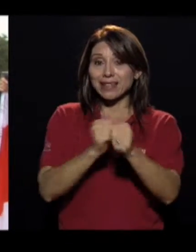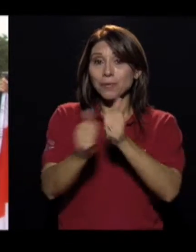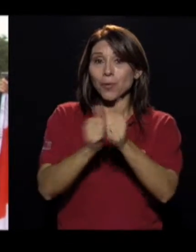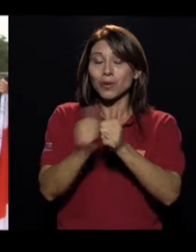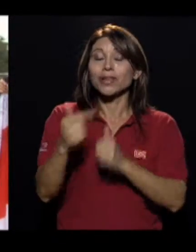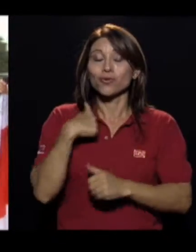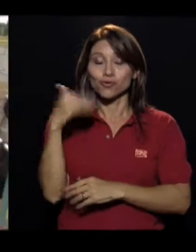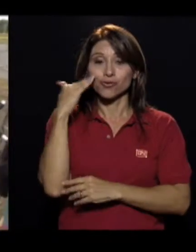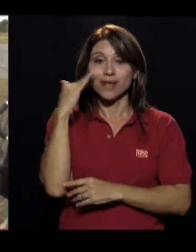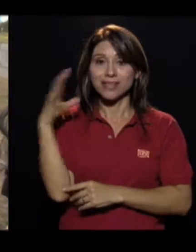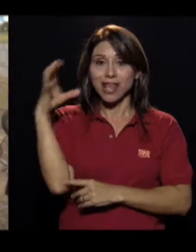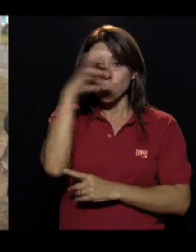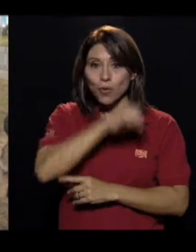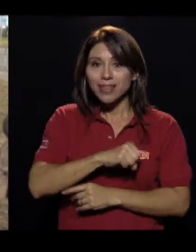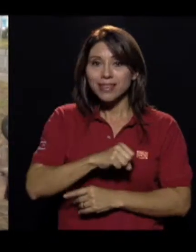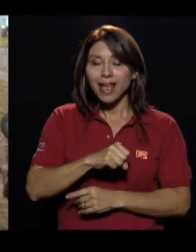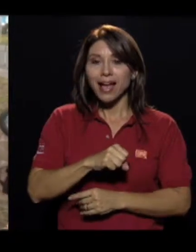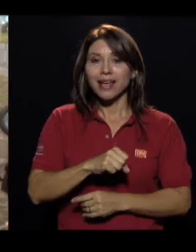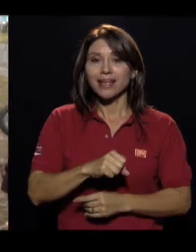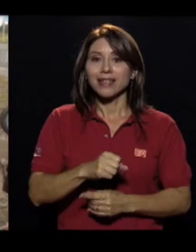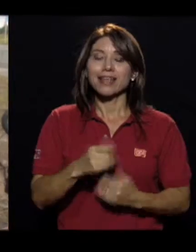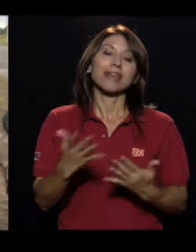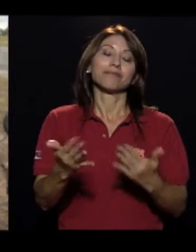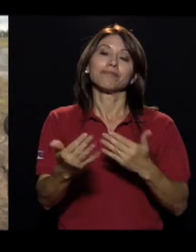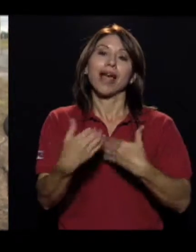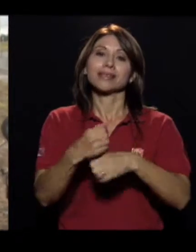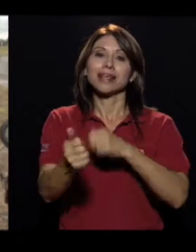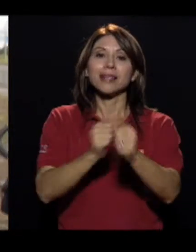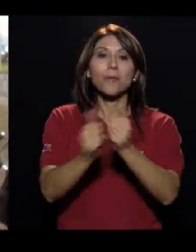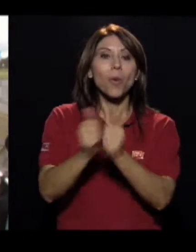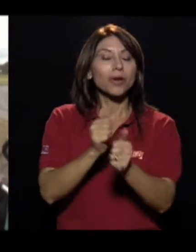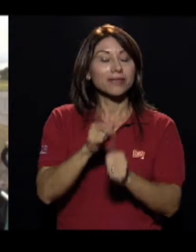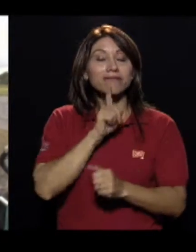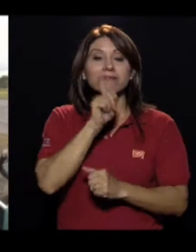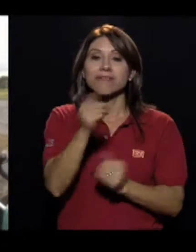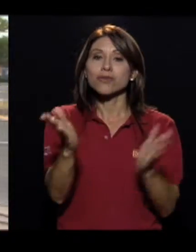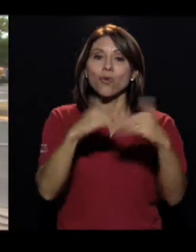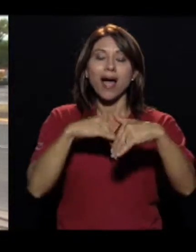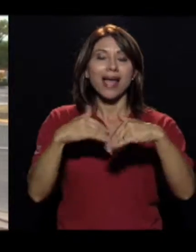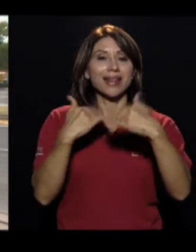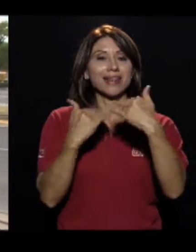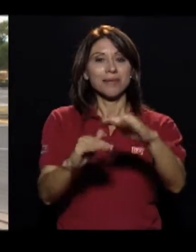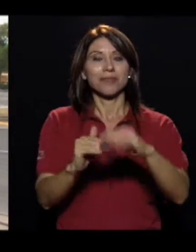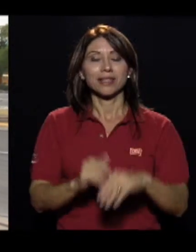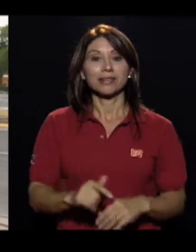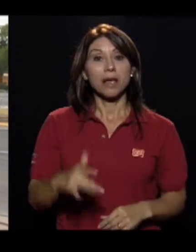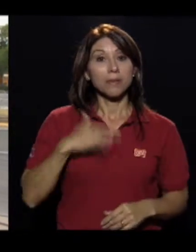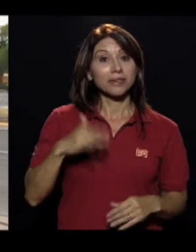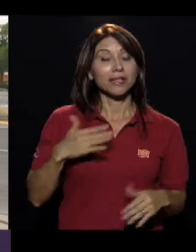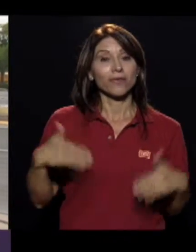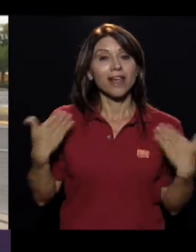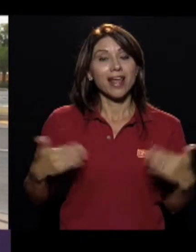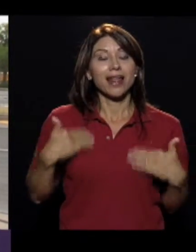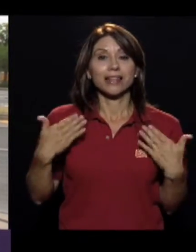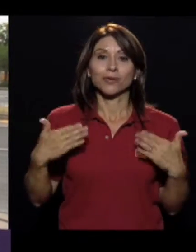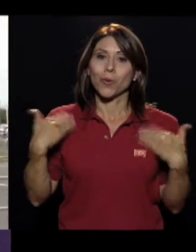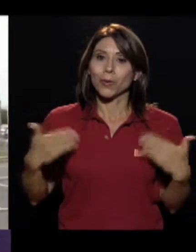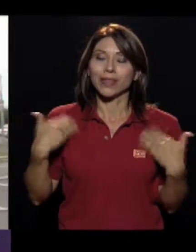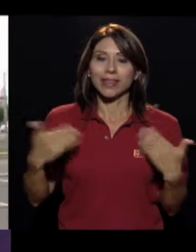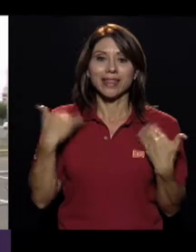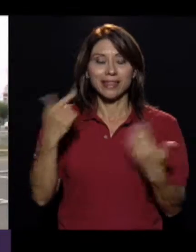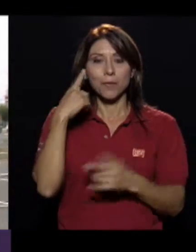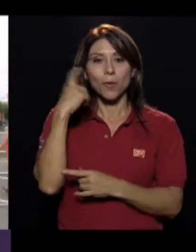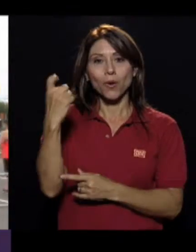sobre todo este tipo de disciplina, ¿verdad? Que definitivamente uno se da cuenta que hacer deporte no hay límites. Muy feliz,